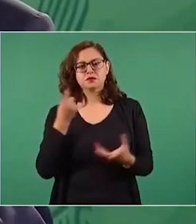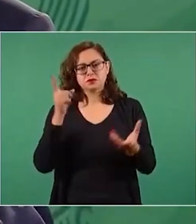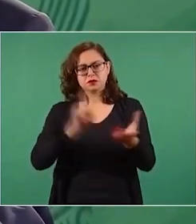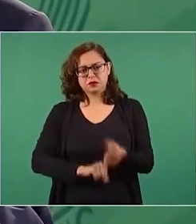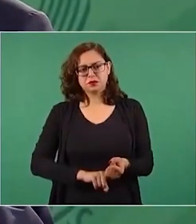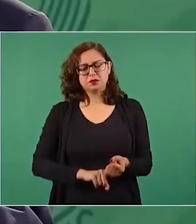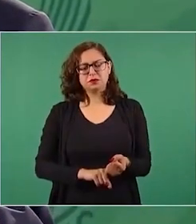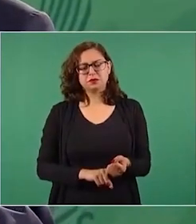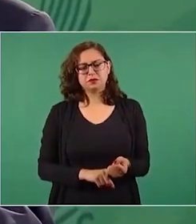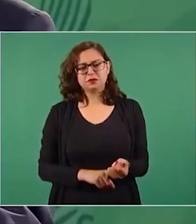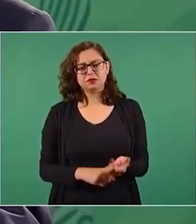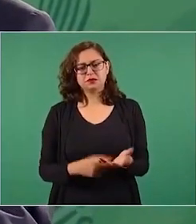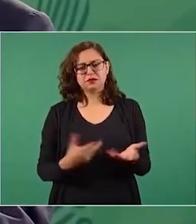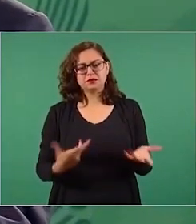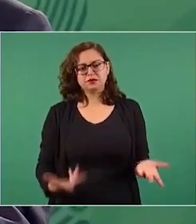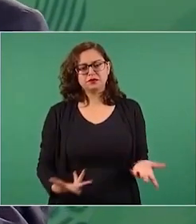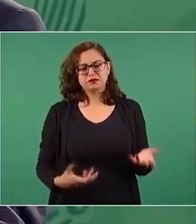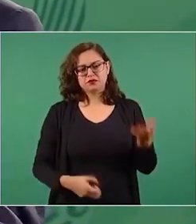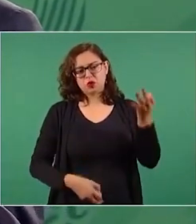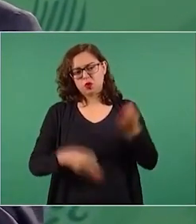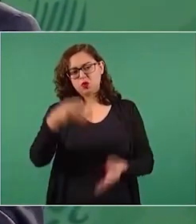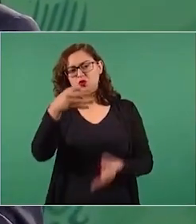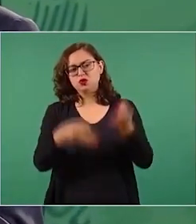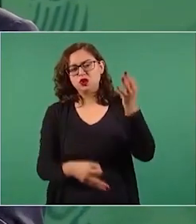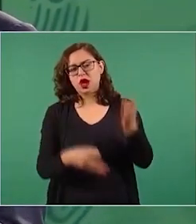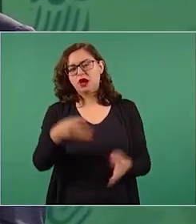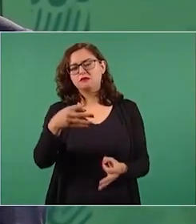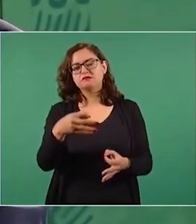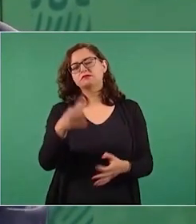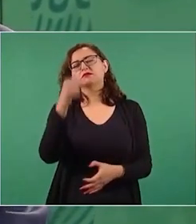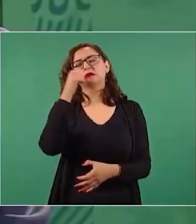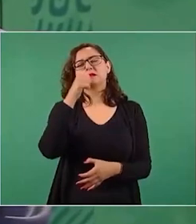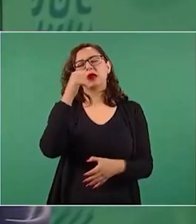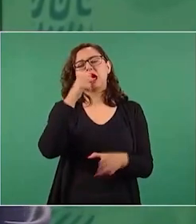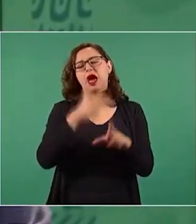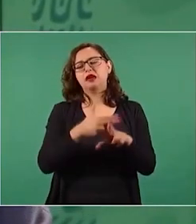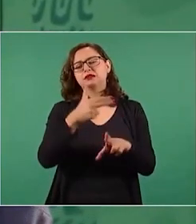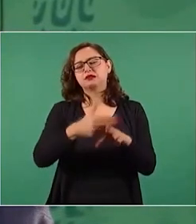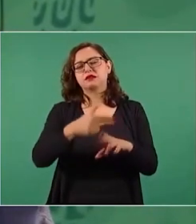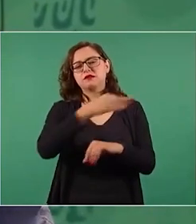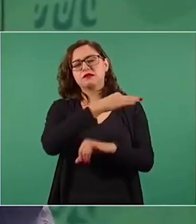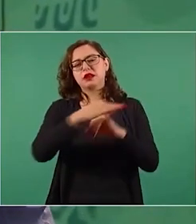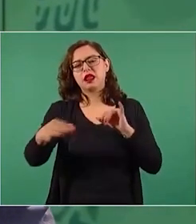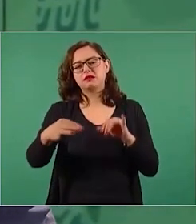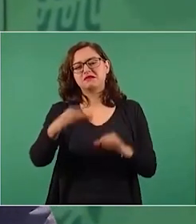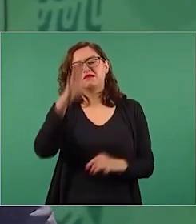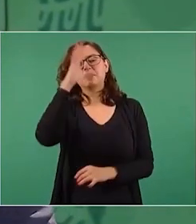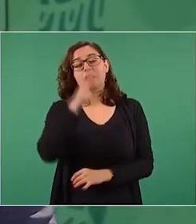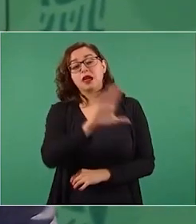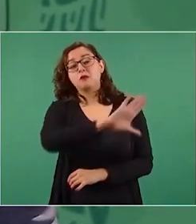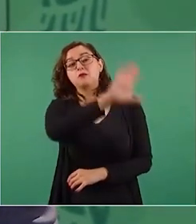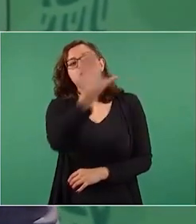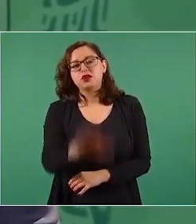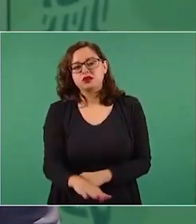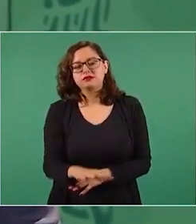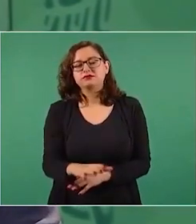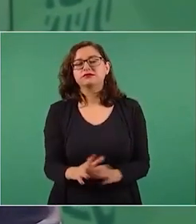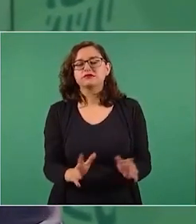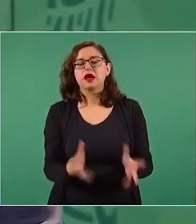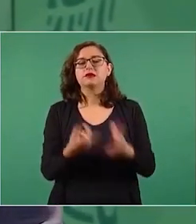sus últimos días, hasta que muere, porque